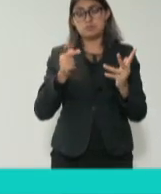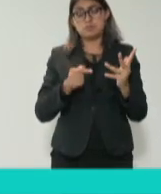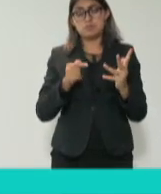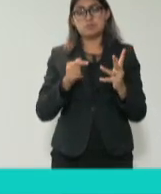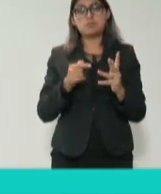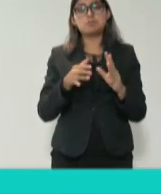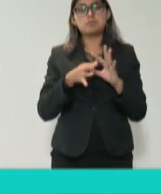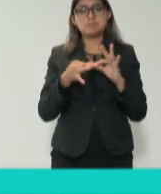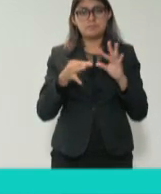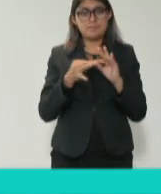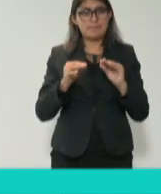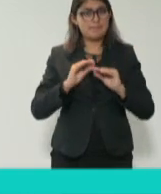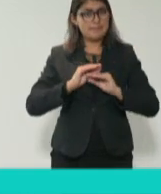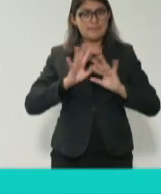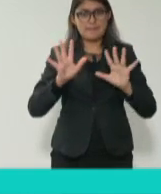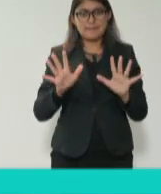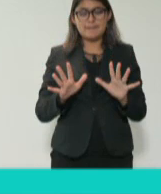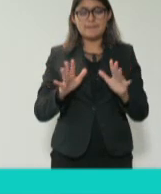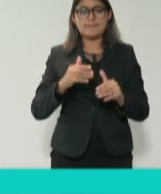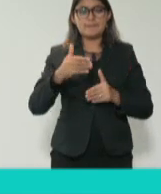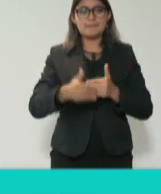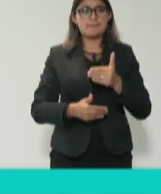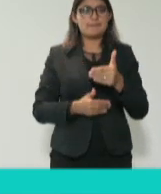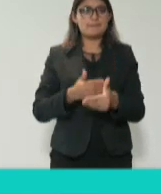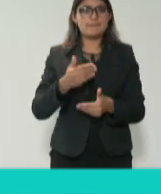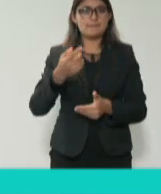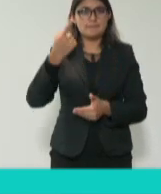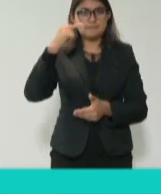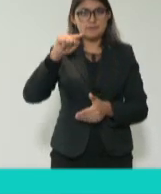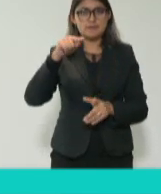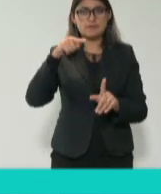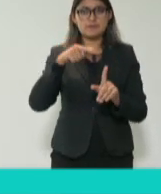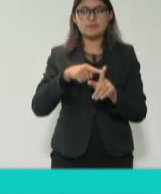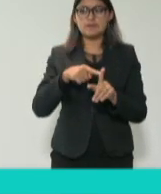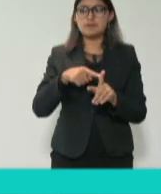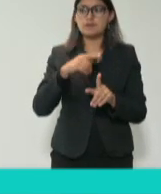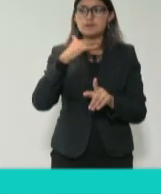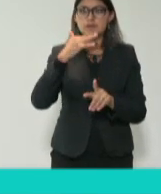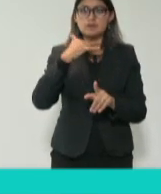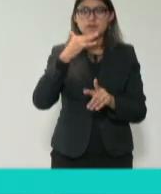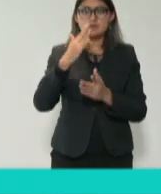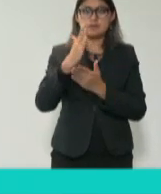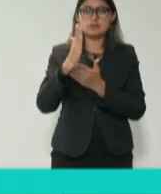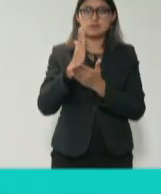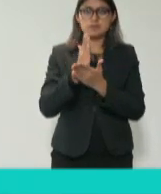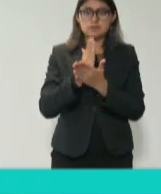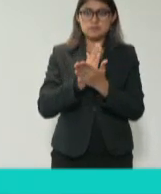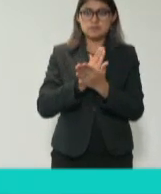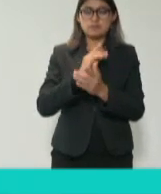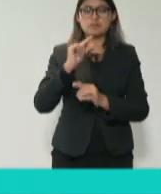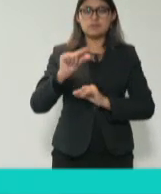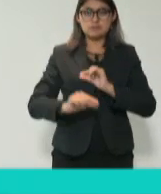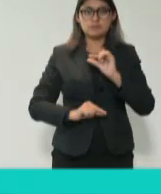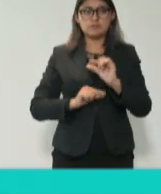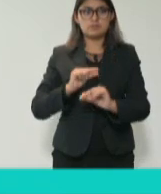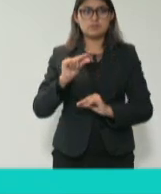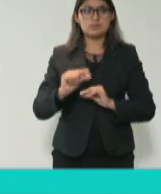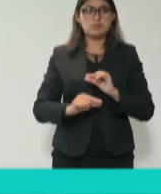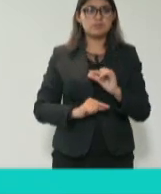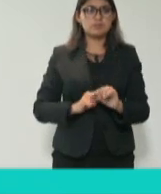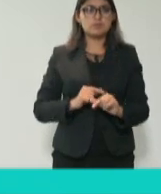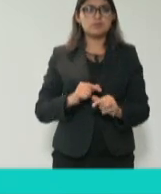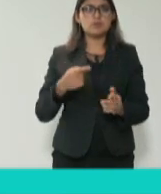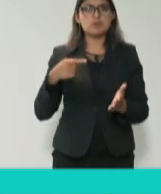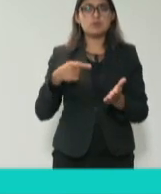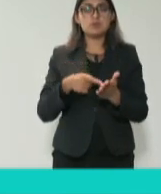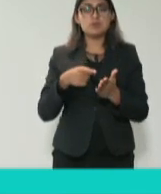y procedimentales para que el elemento de corrupción se vaya eliminando y quieran o no la plática está